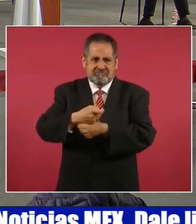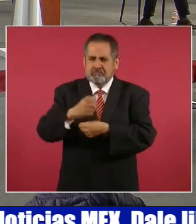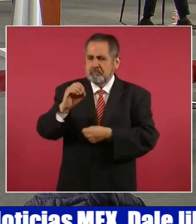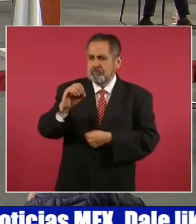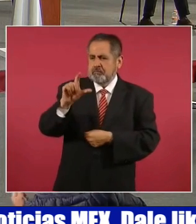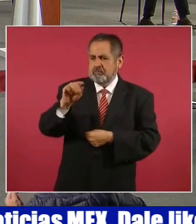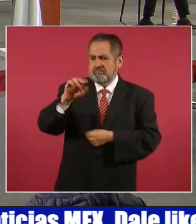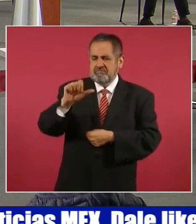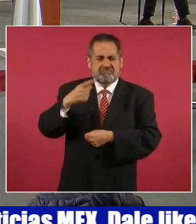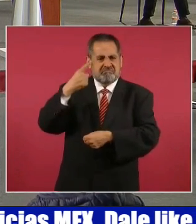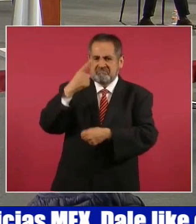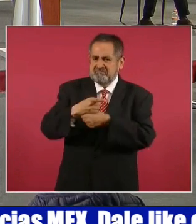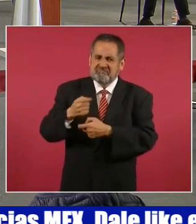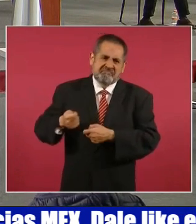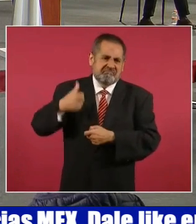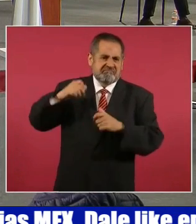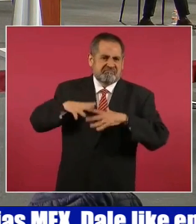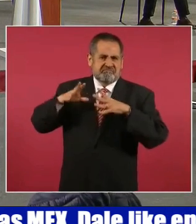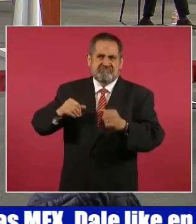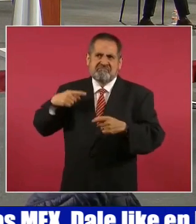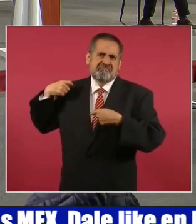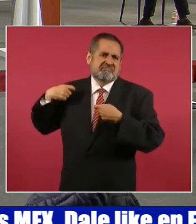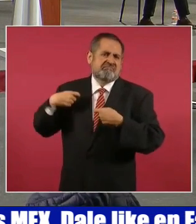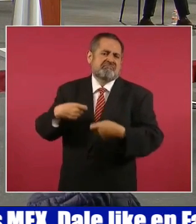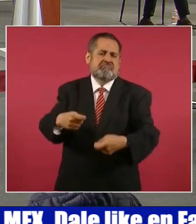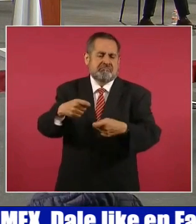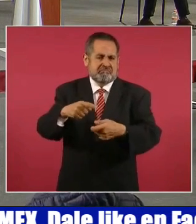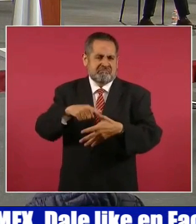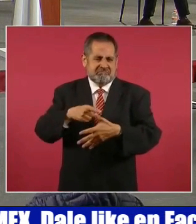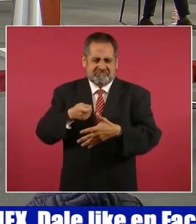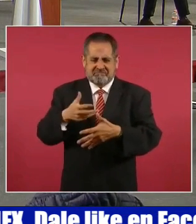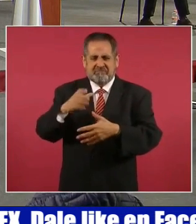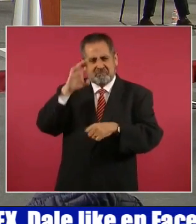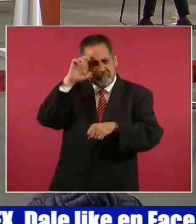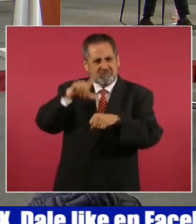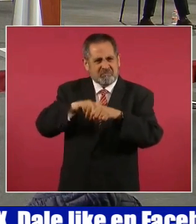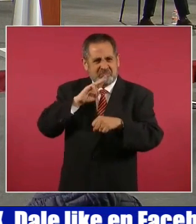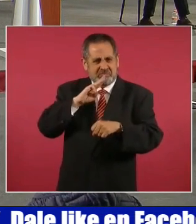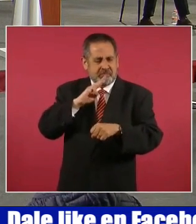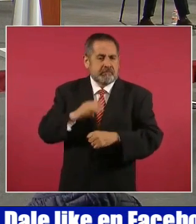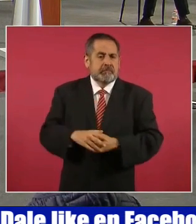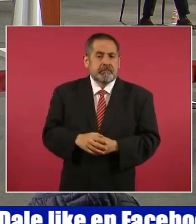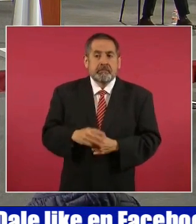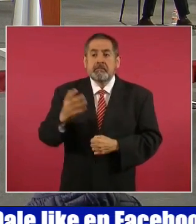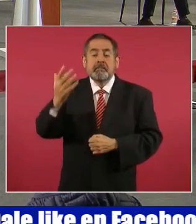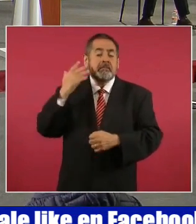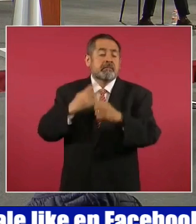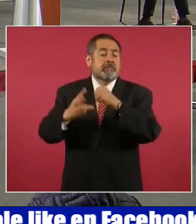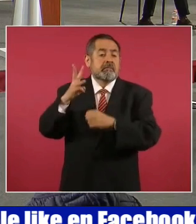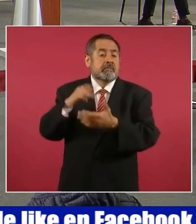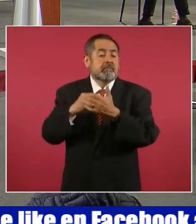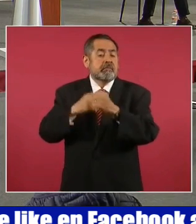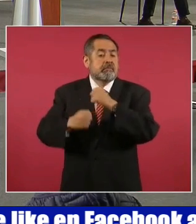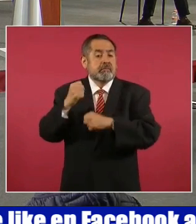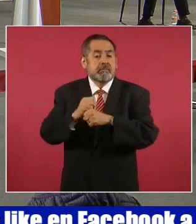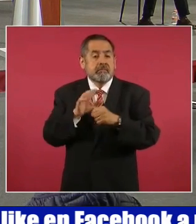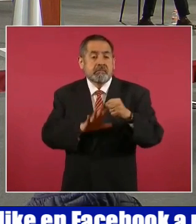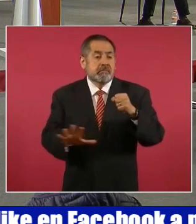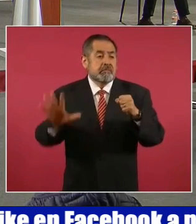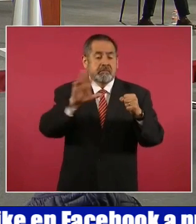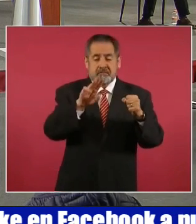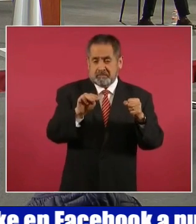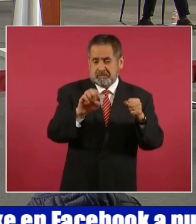olmeca. Desde hace más de tres mil años, en gran parte de Mesoamérica, estas